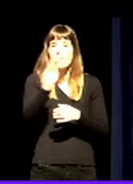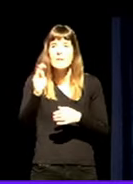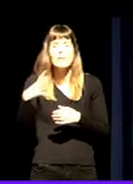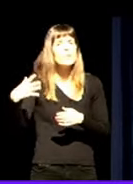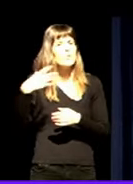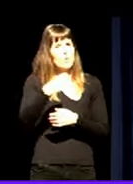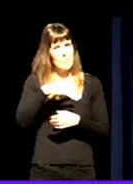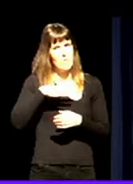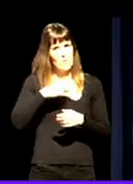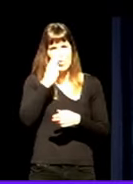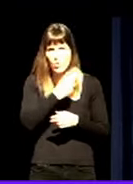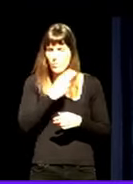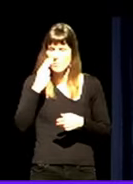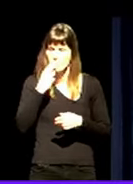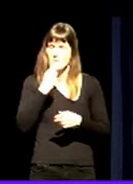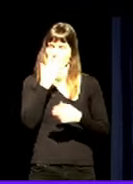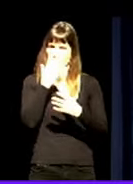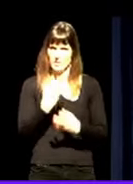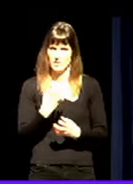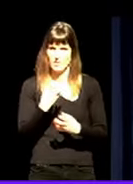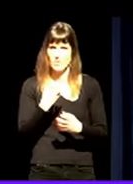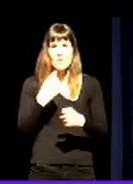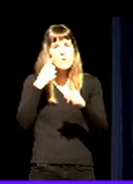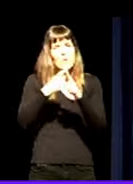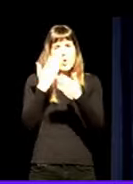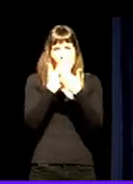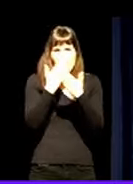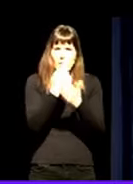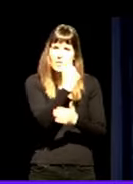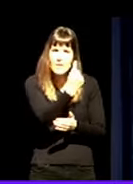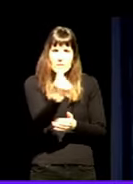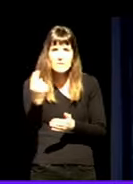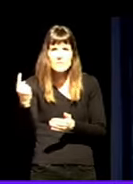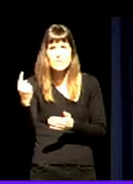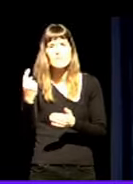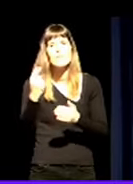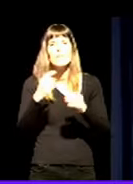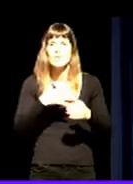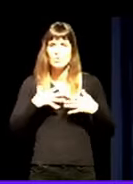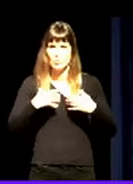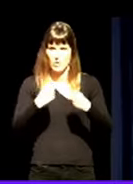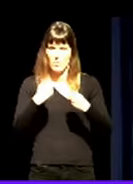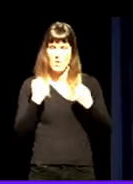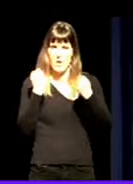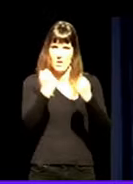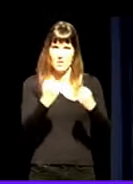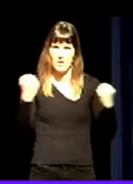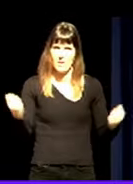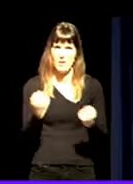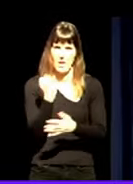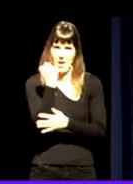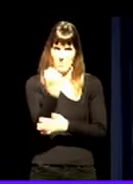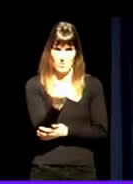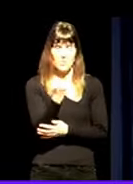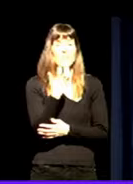da dezagun gure kompromisoa eta ginkizunak eskola bakoitza, osasuna sustatzen duen eskola izan dadin.